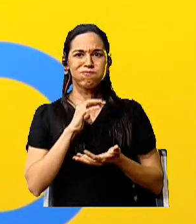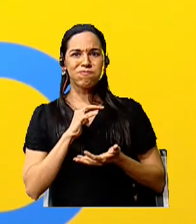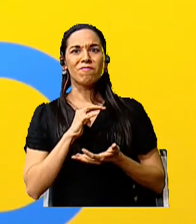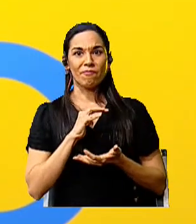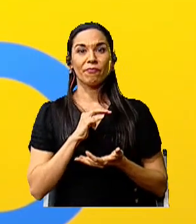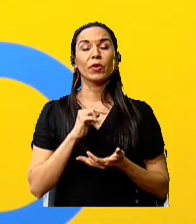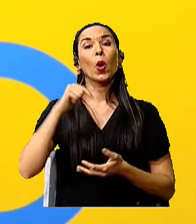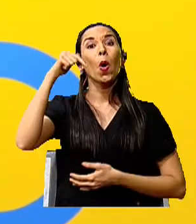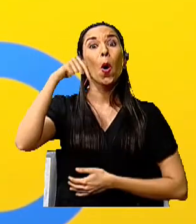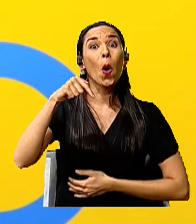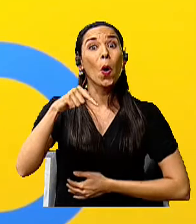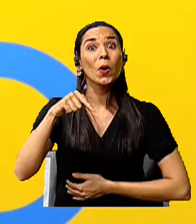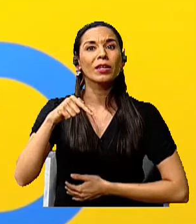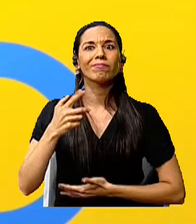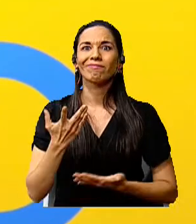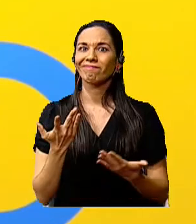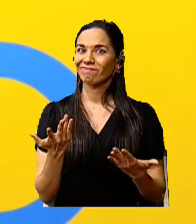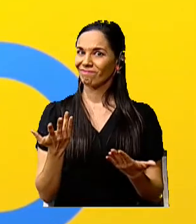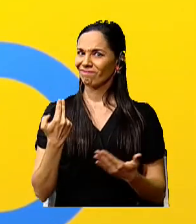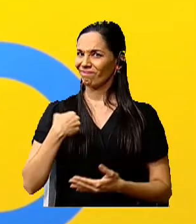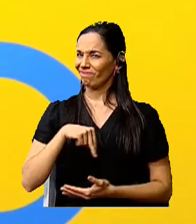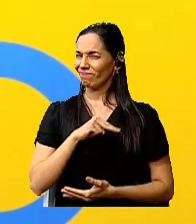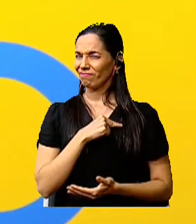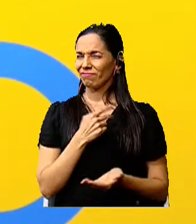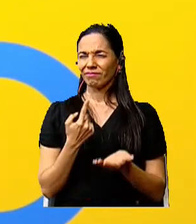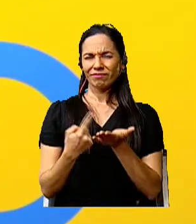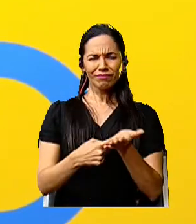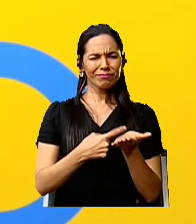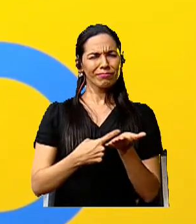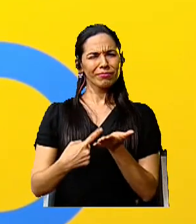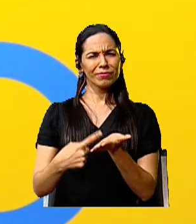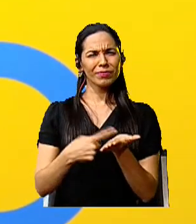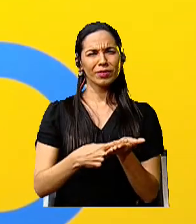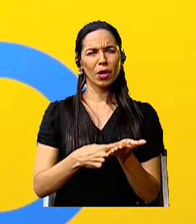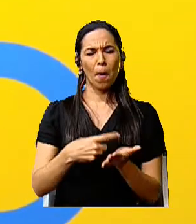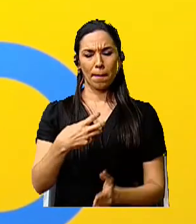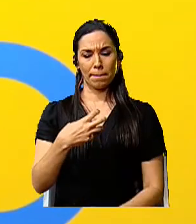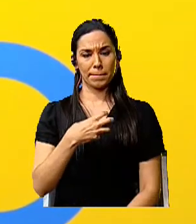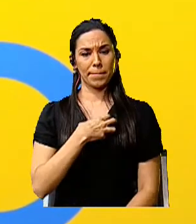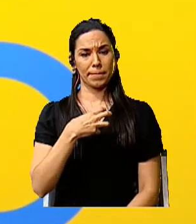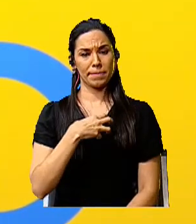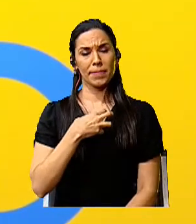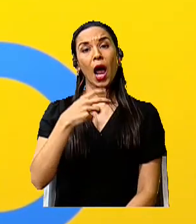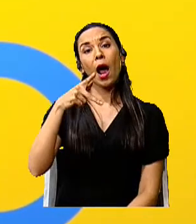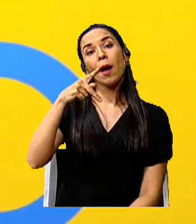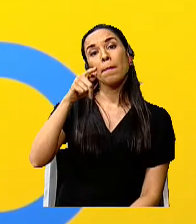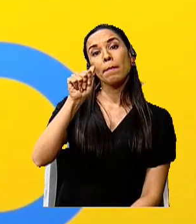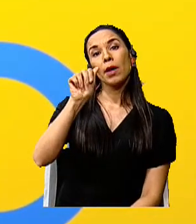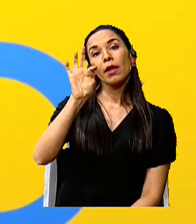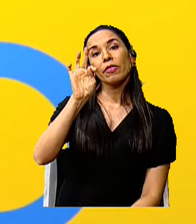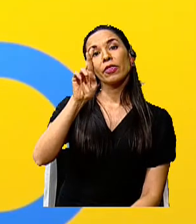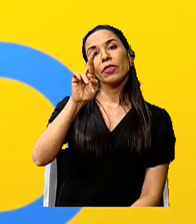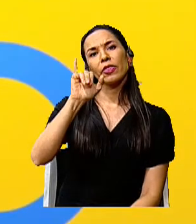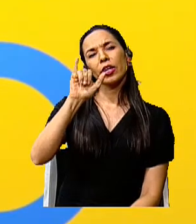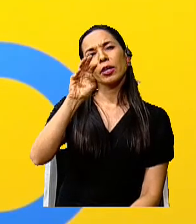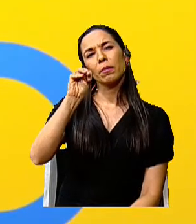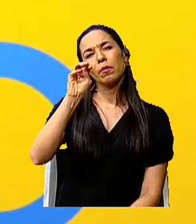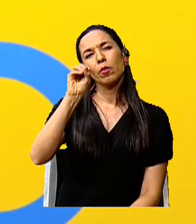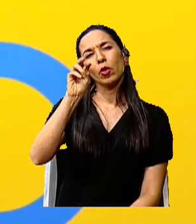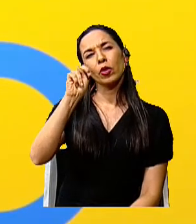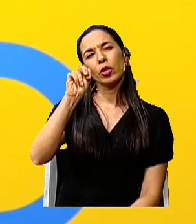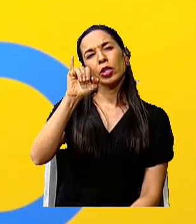precisamente, vamos a hablar de patrimonio. Recuerden esta palabra,